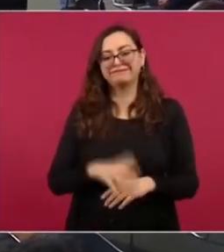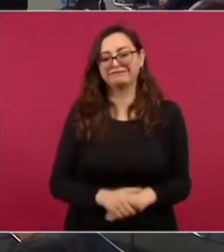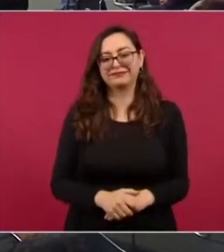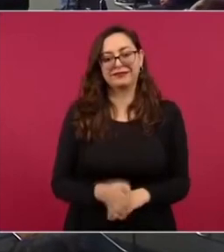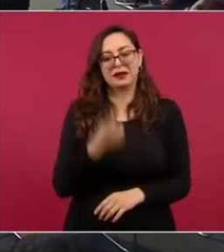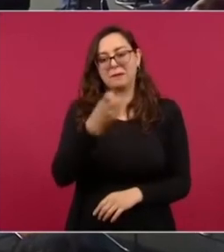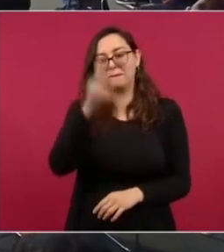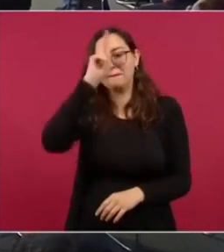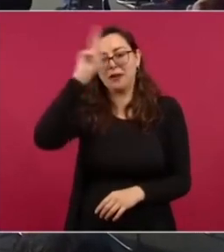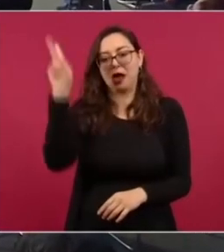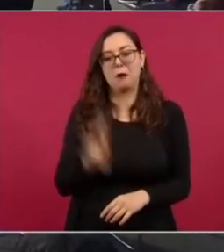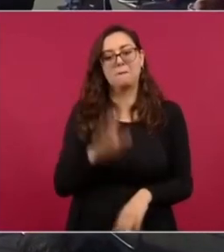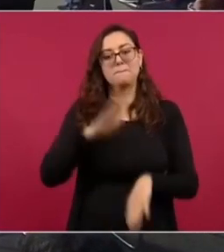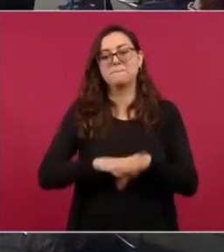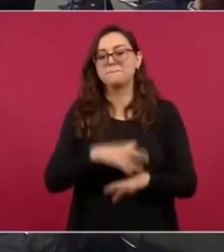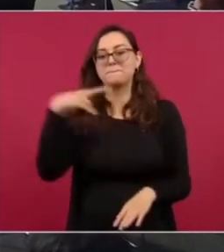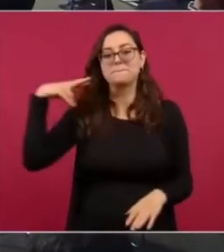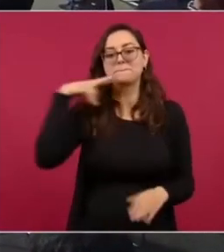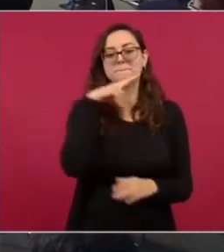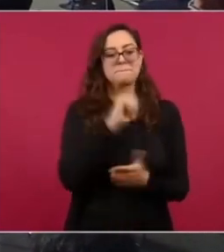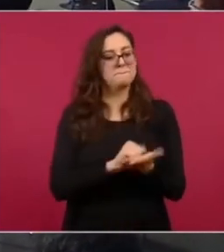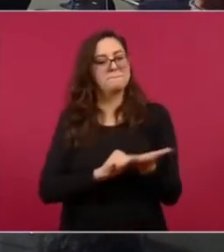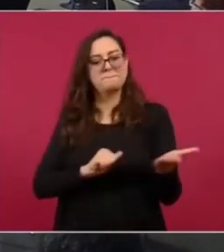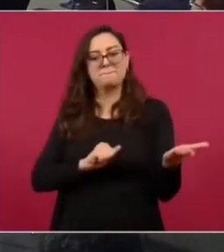destitución y además les dio